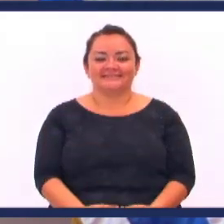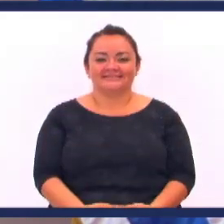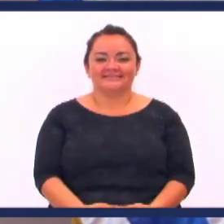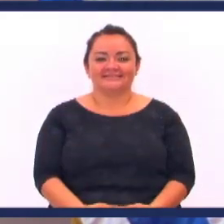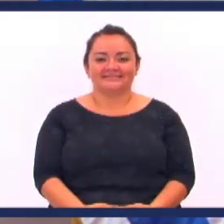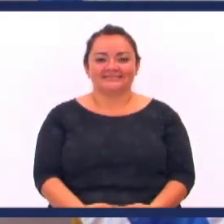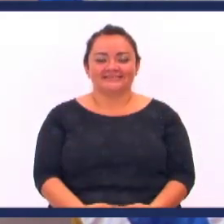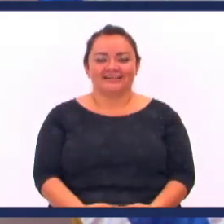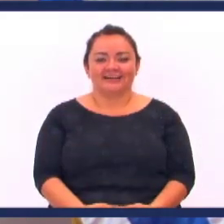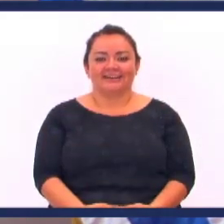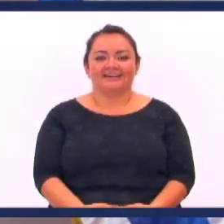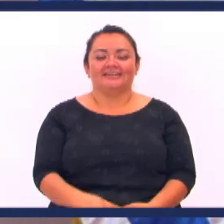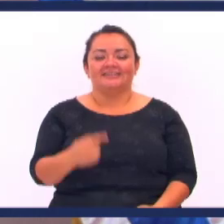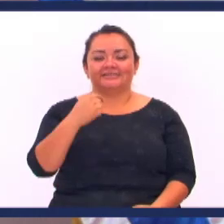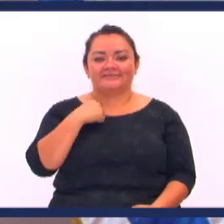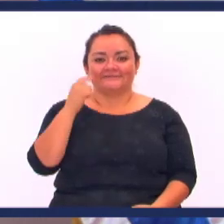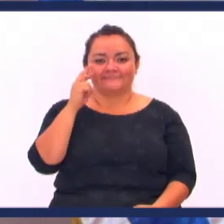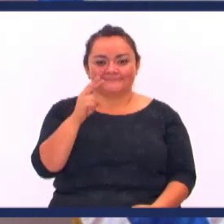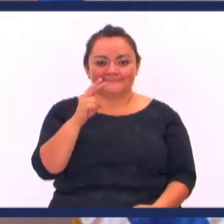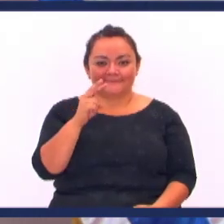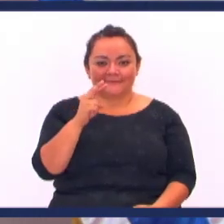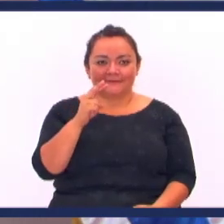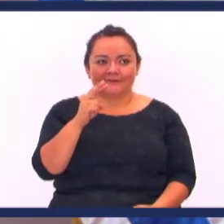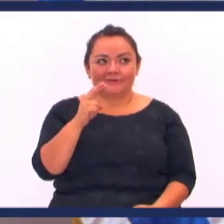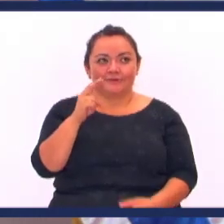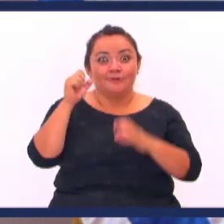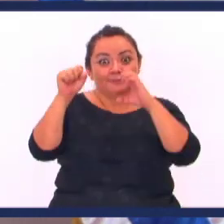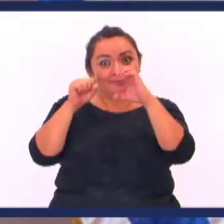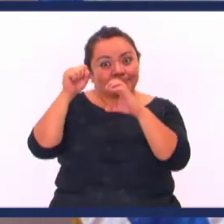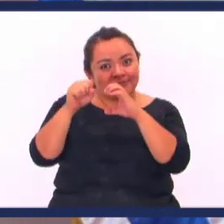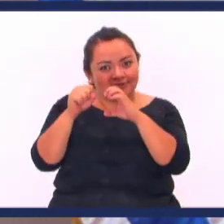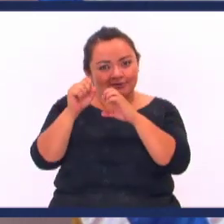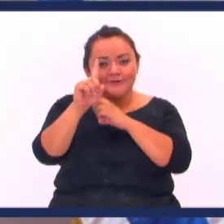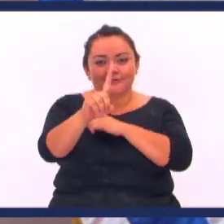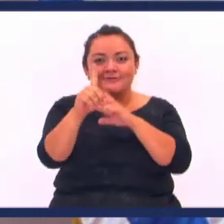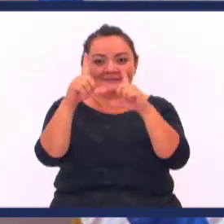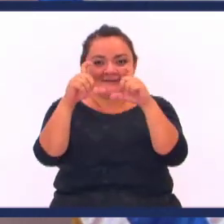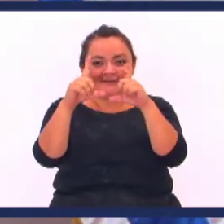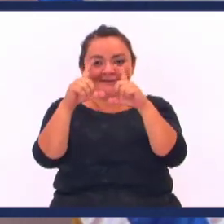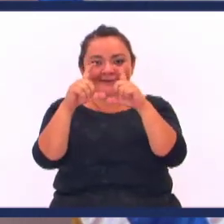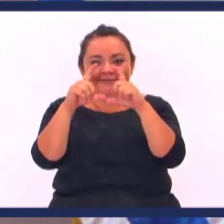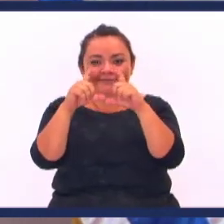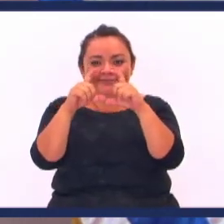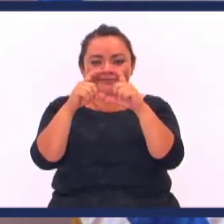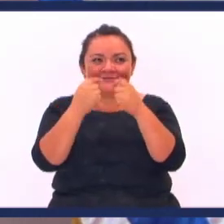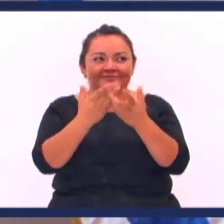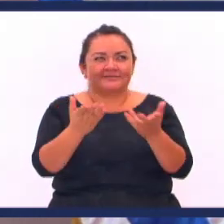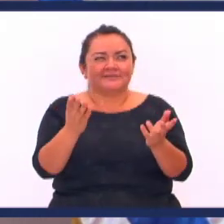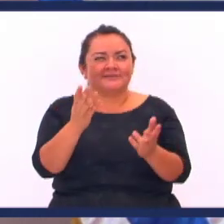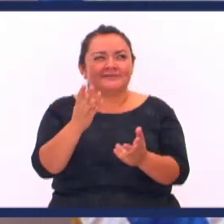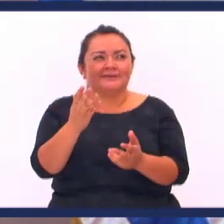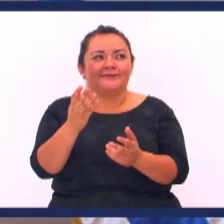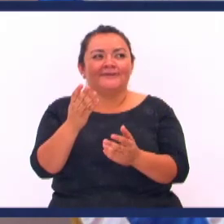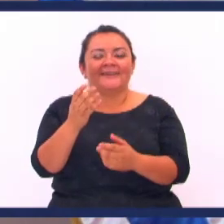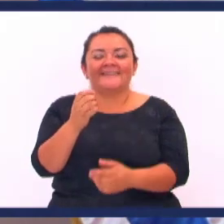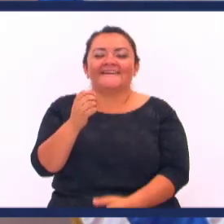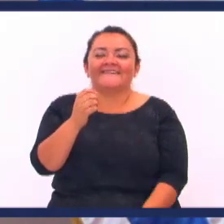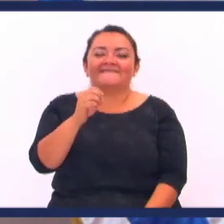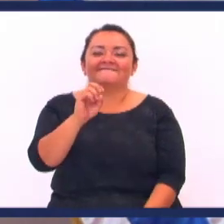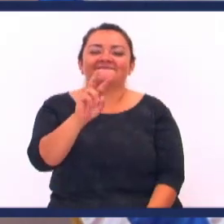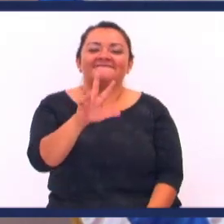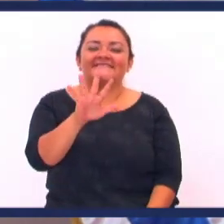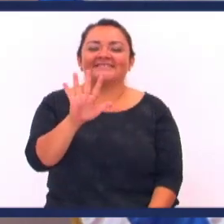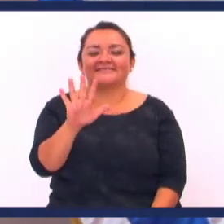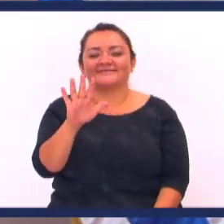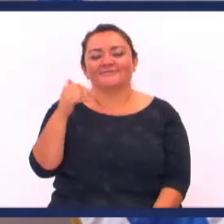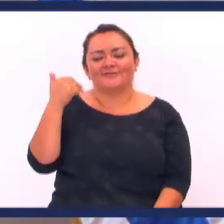Yo vi Una Pietaje Un video Una foto De algo Que en 25 años